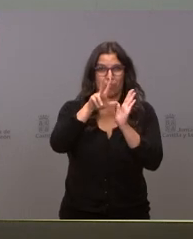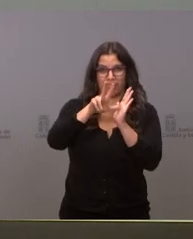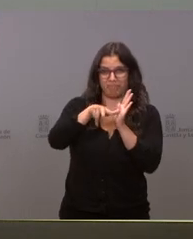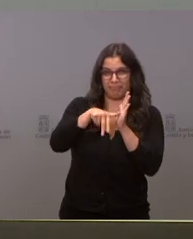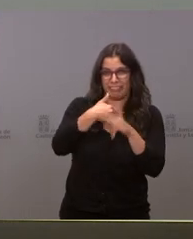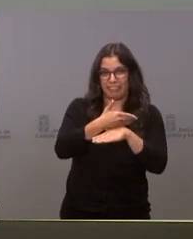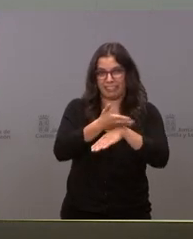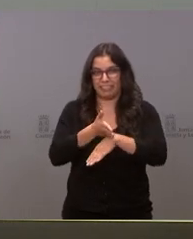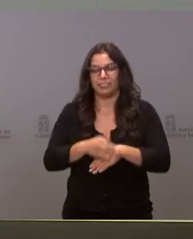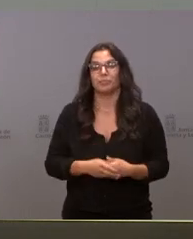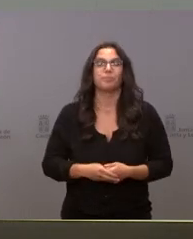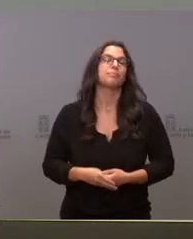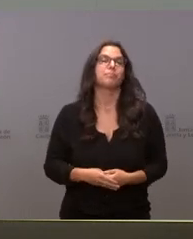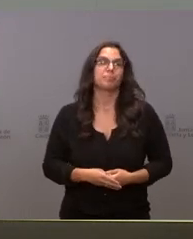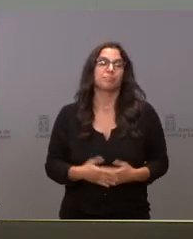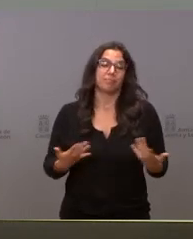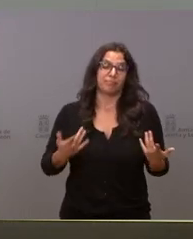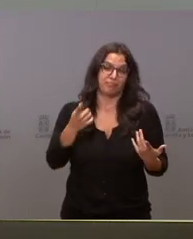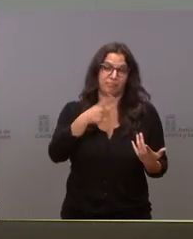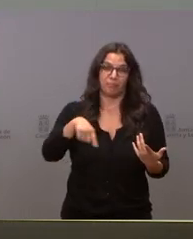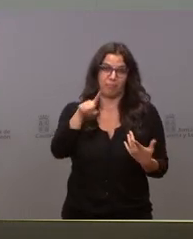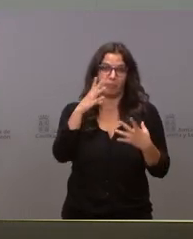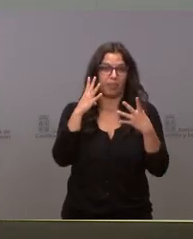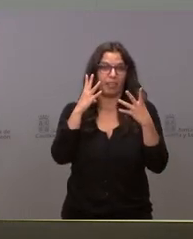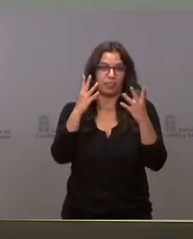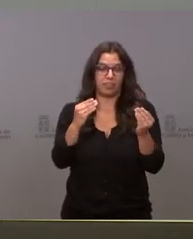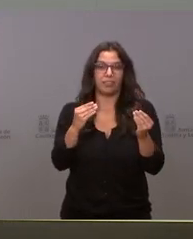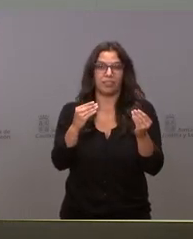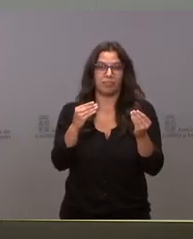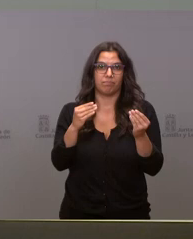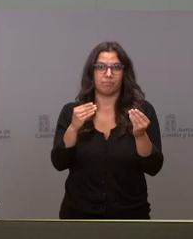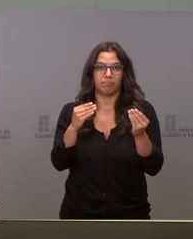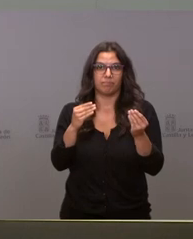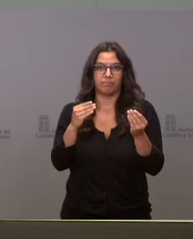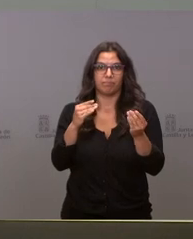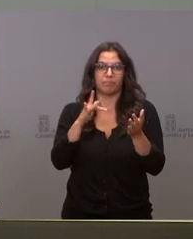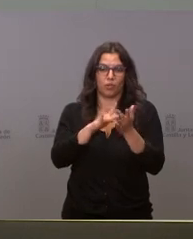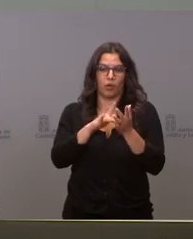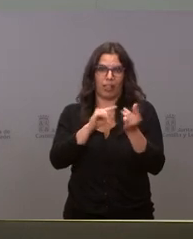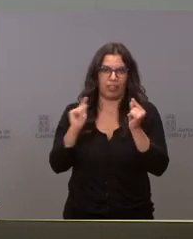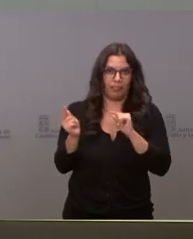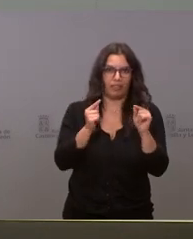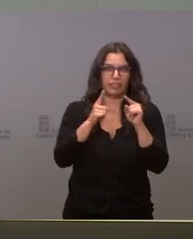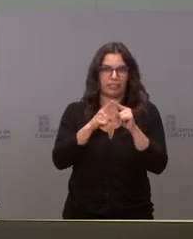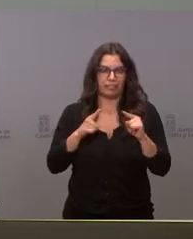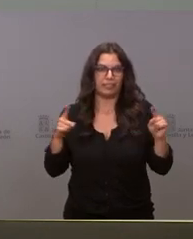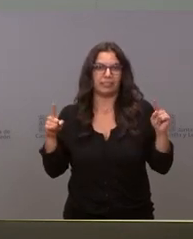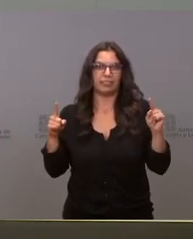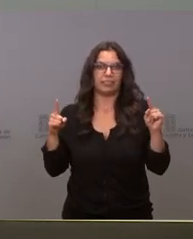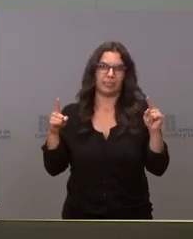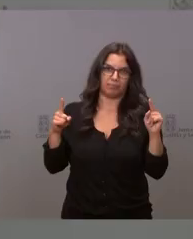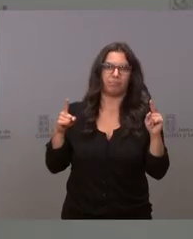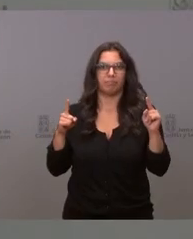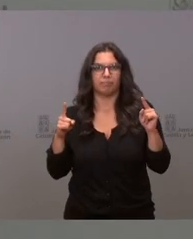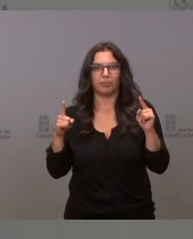Pero, como comprenderán, ha habido debate largo, intenso, porque los